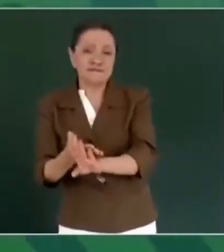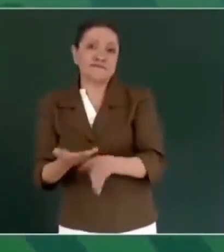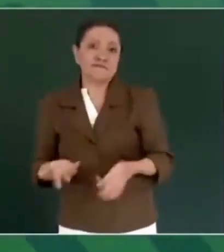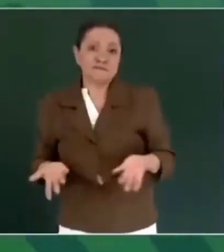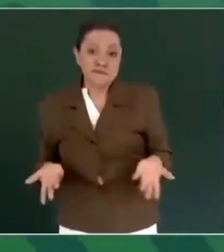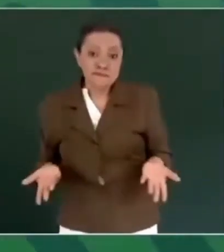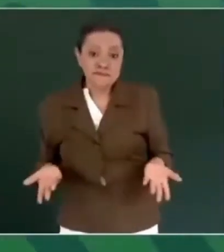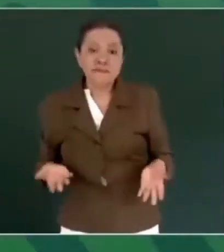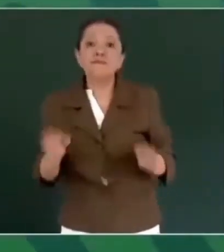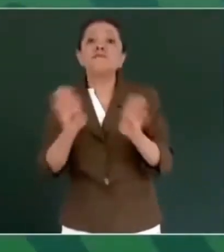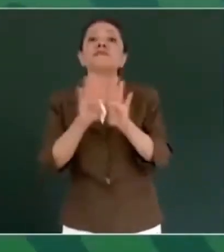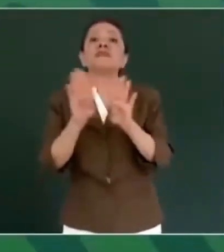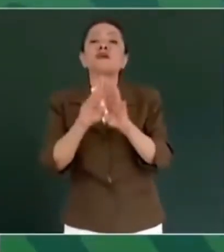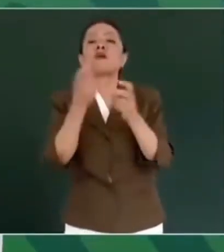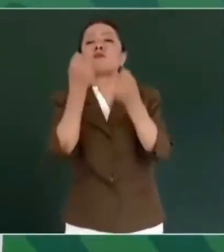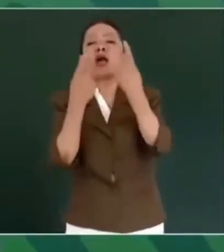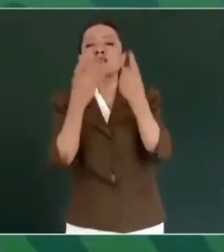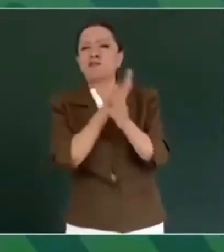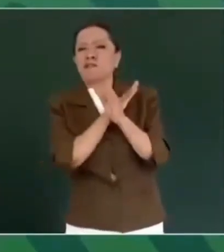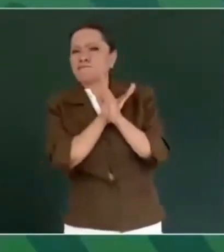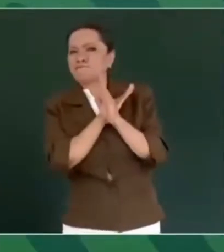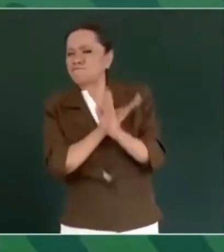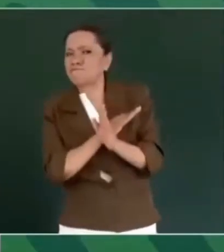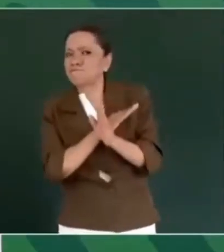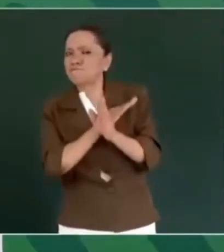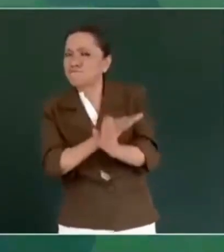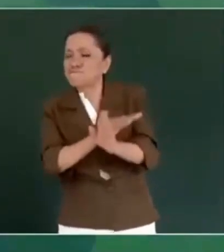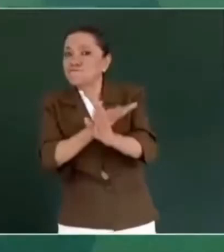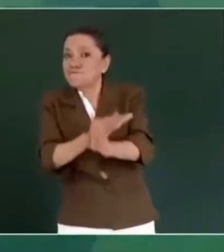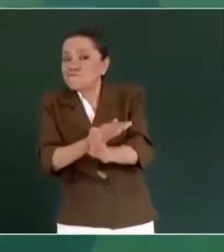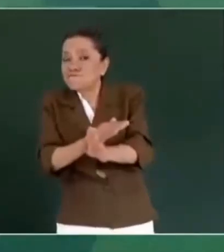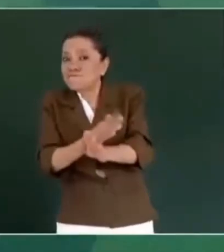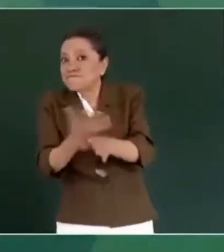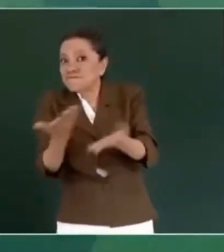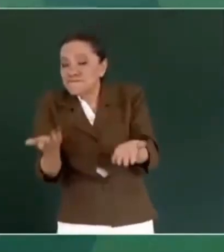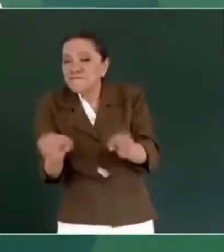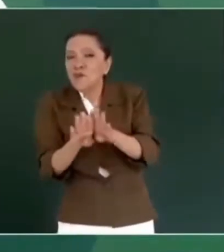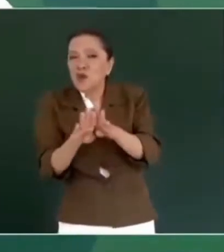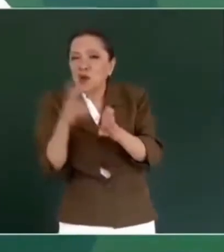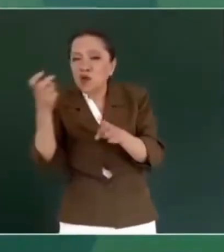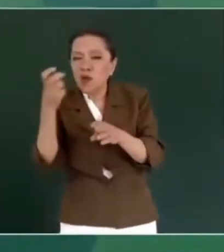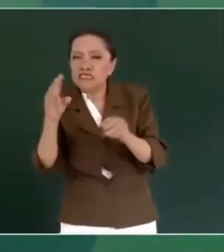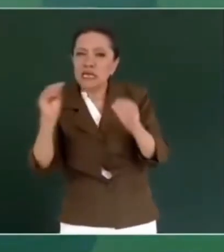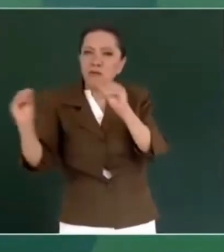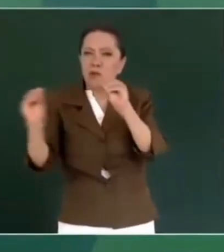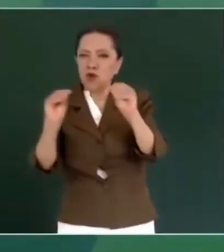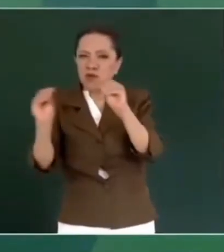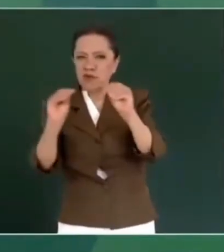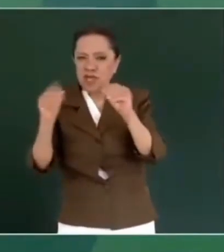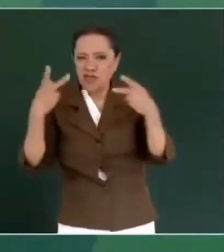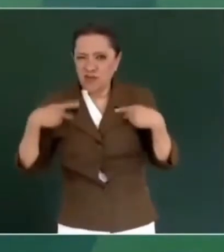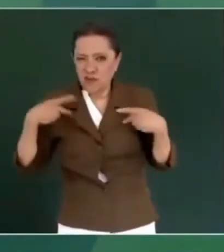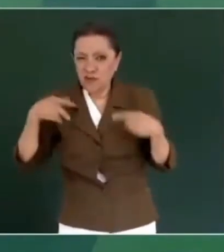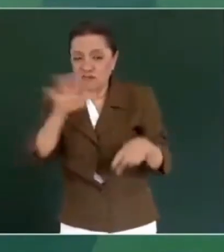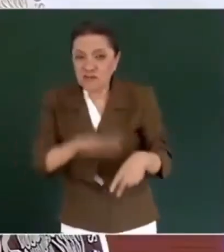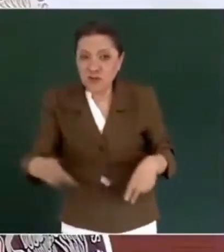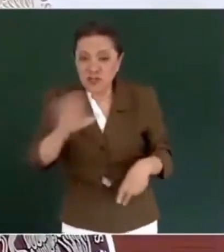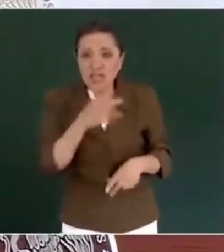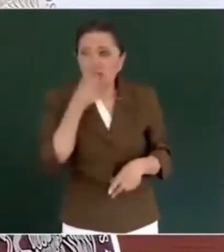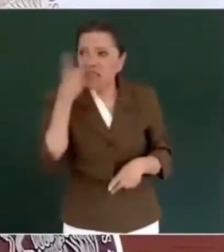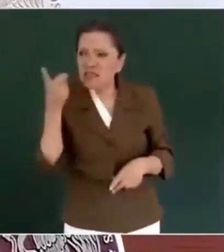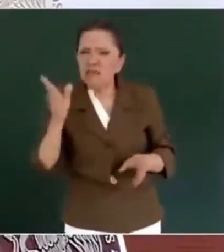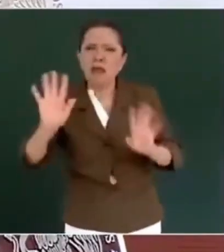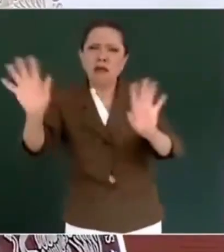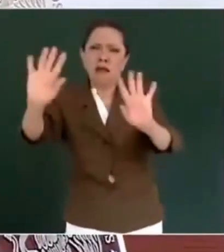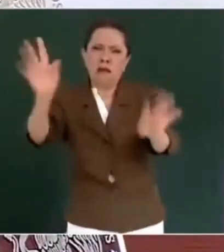Entonces, como hay algunas resistencias como esta del Movimiento Ciudadano, que ellos dicen, no,